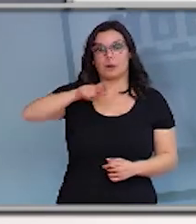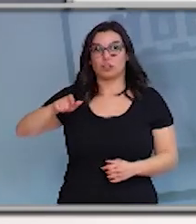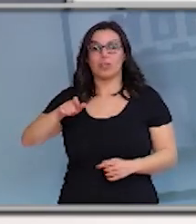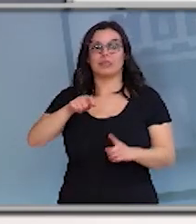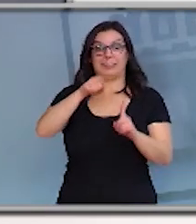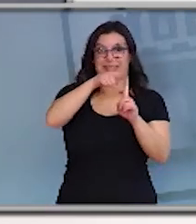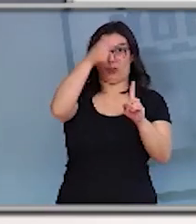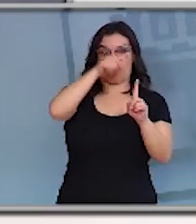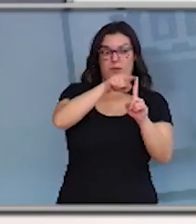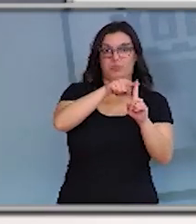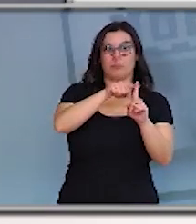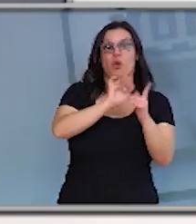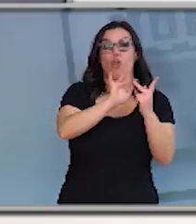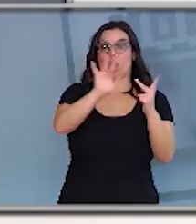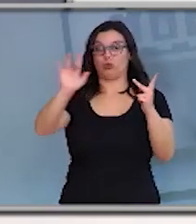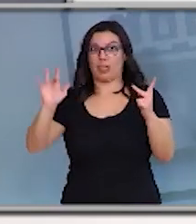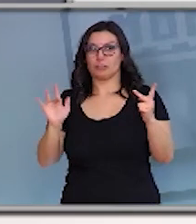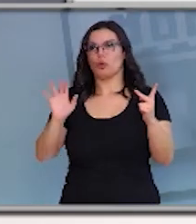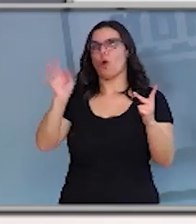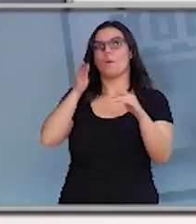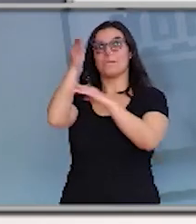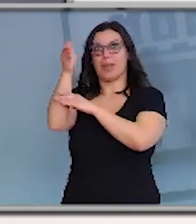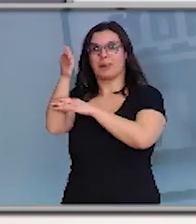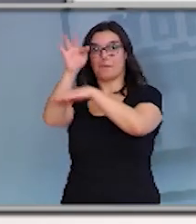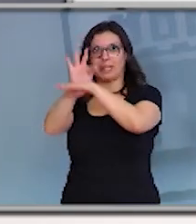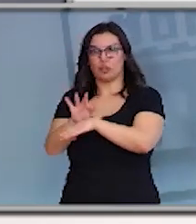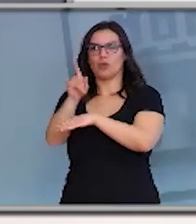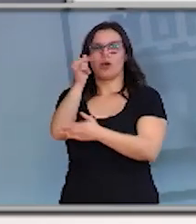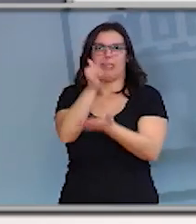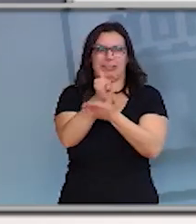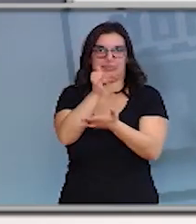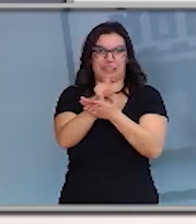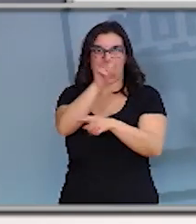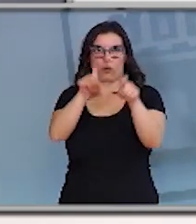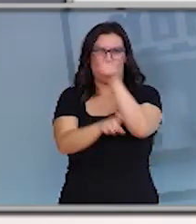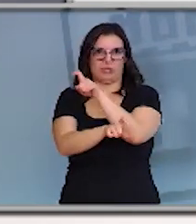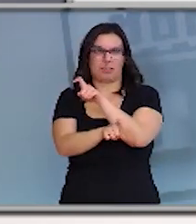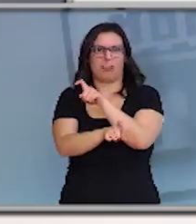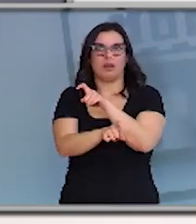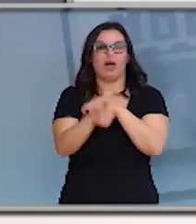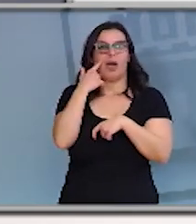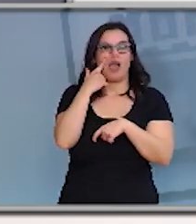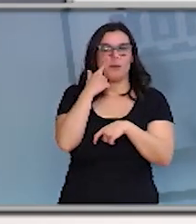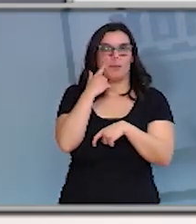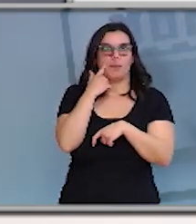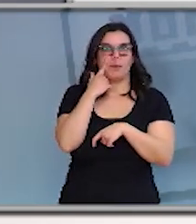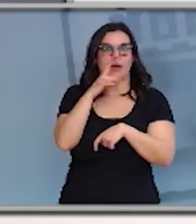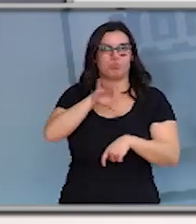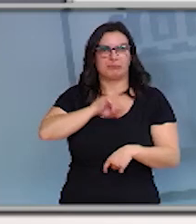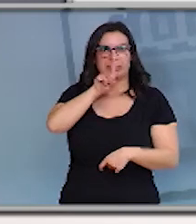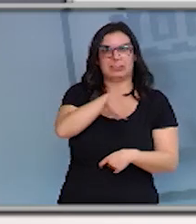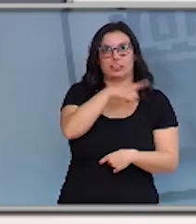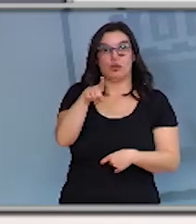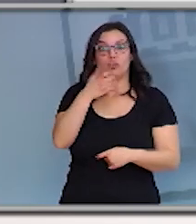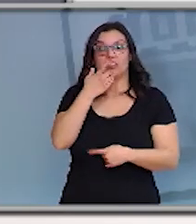contacto con él o con el velatorio se les hizo la encuesta epidemiológica y aquellos en los que era pertinente se aplicó el